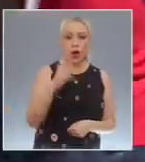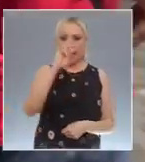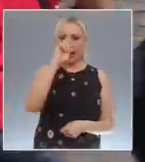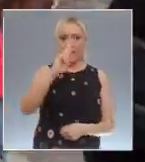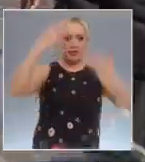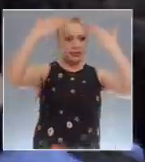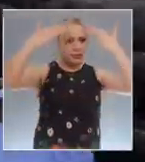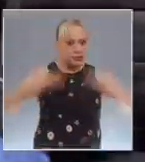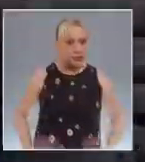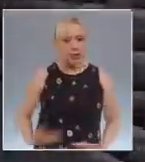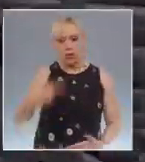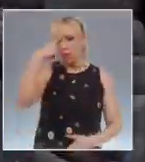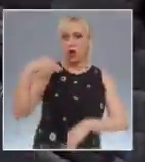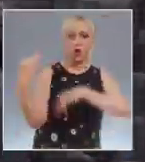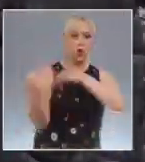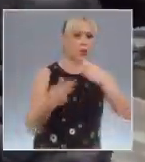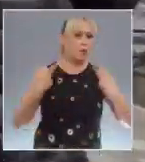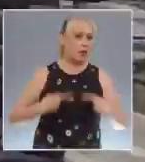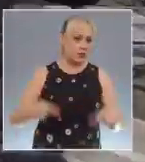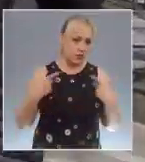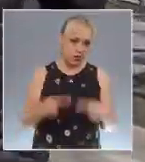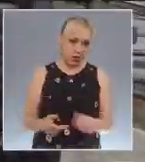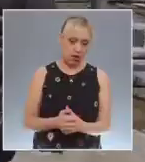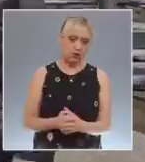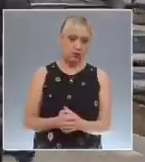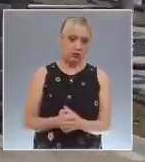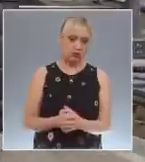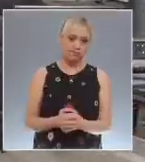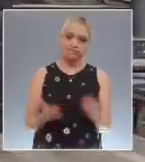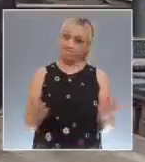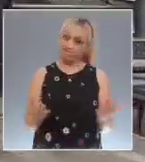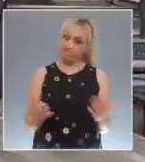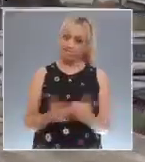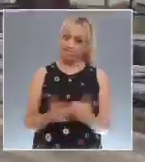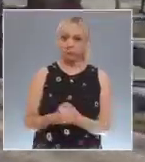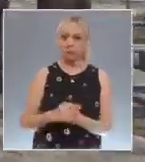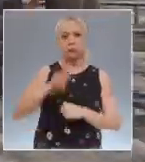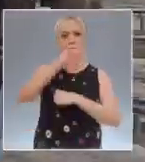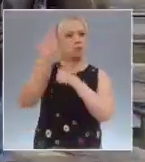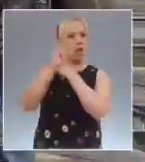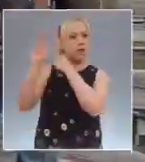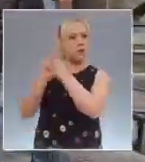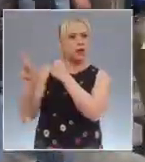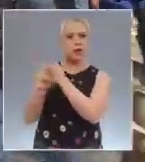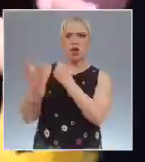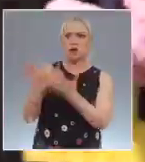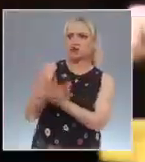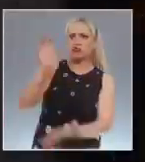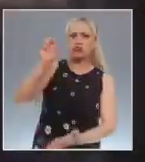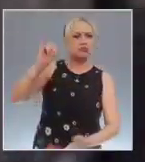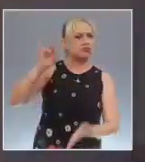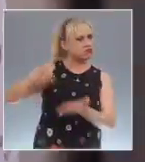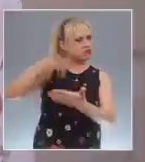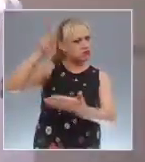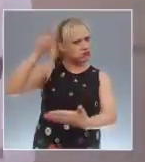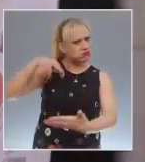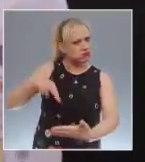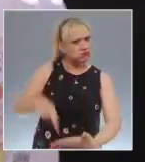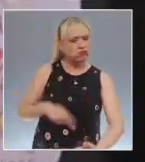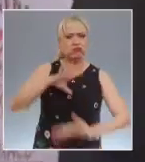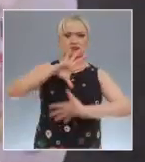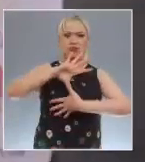Los expertos subrayaron que varios países han firmado tratados del Sistema Interamericano de Derechos Humanos, como la Convención